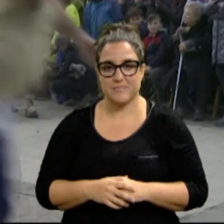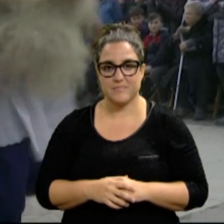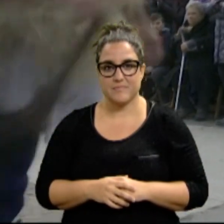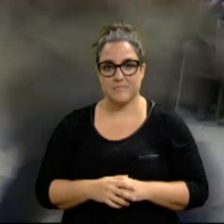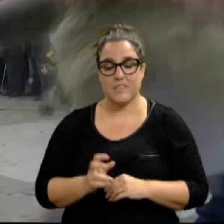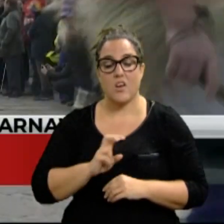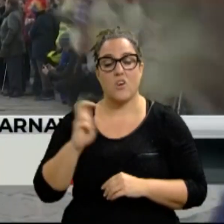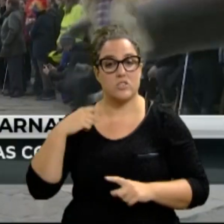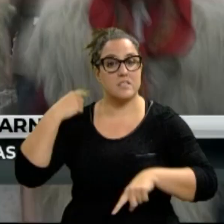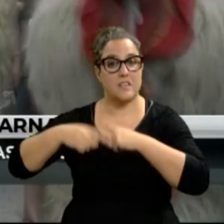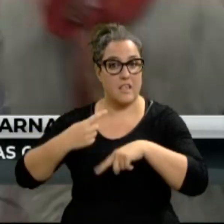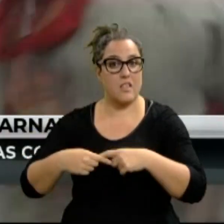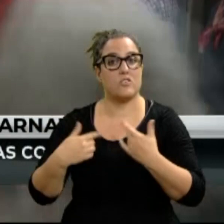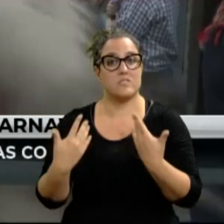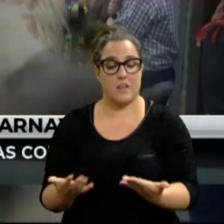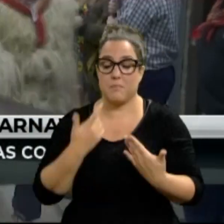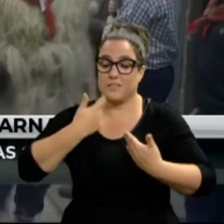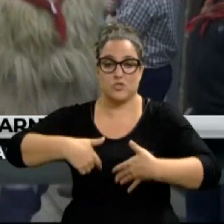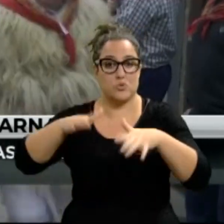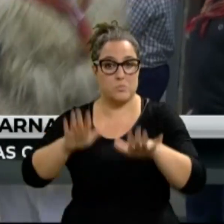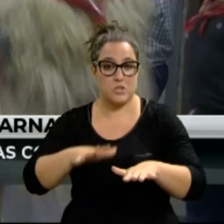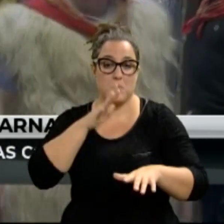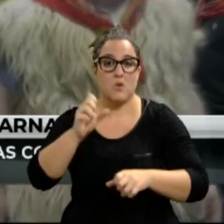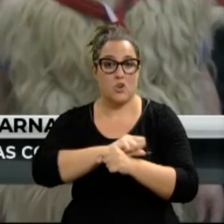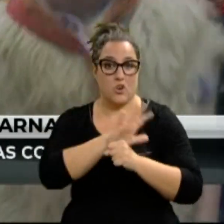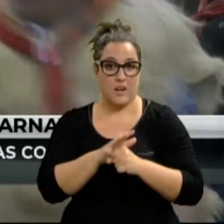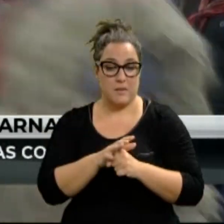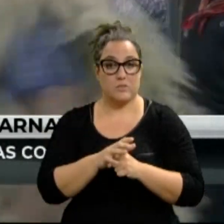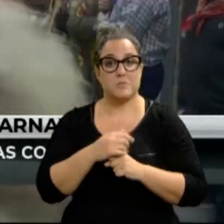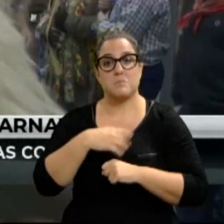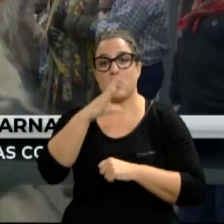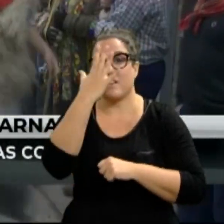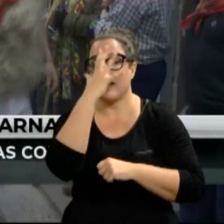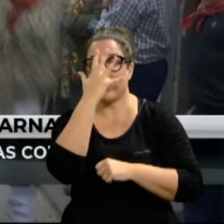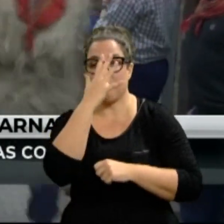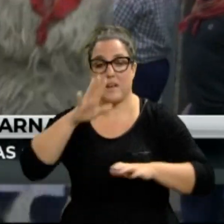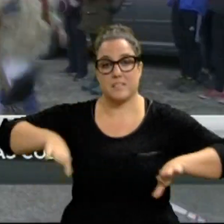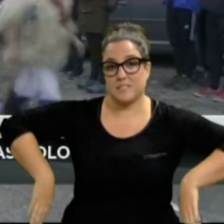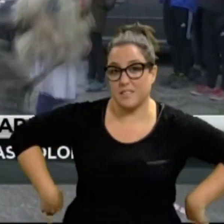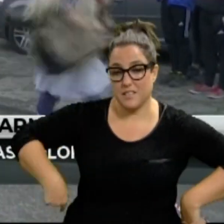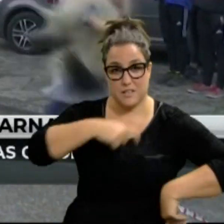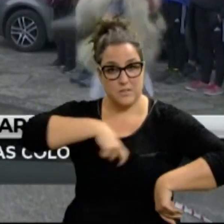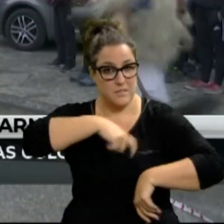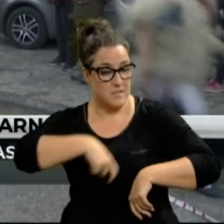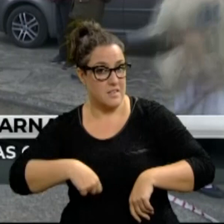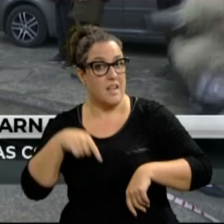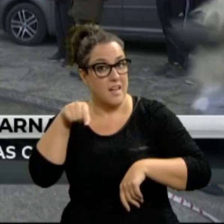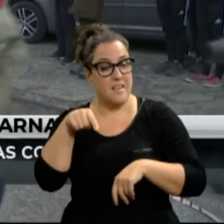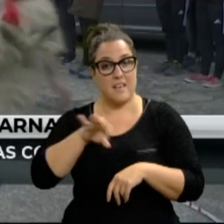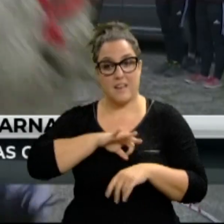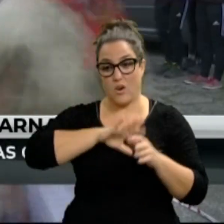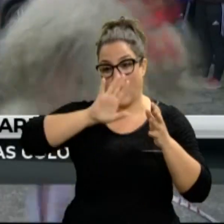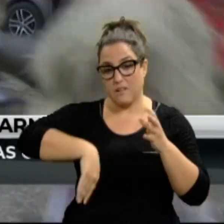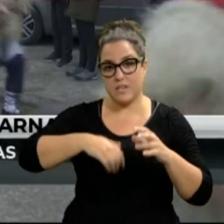Y otra tradición que también se suspende por culpa del coronavirus, los carnavales de Ituren y Zubieta. Es a finales de enero, cuando la localidad reciben a numerosos